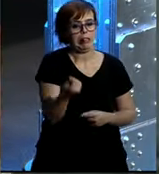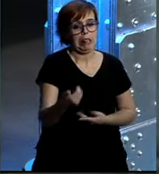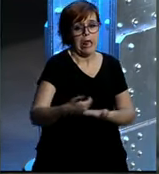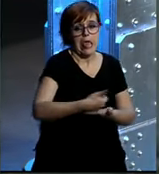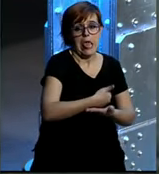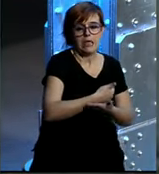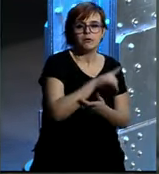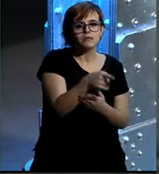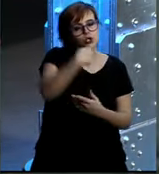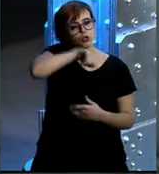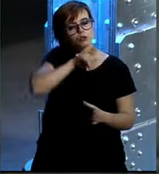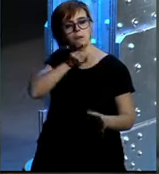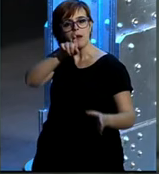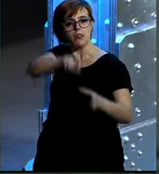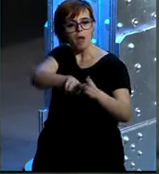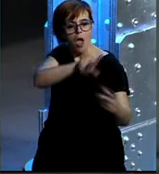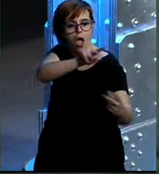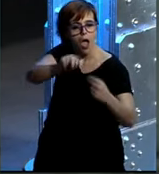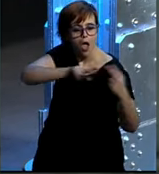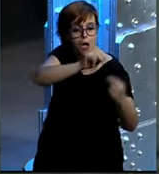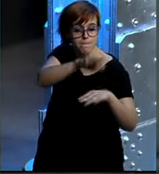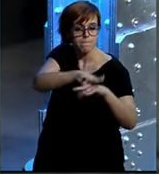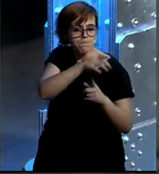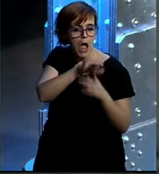la participación y la conversación a través de estos influenciadores.